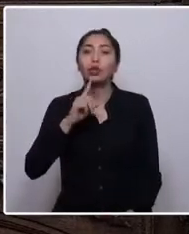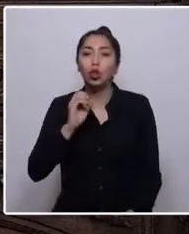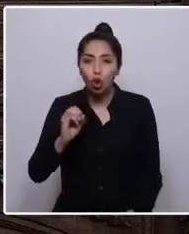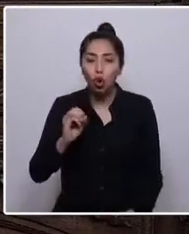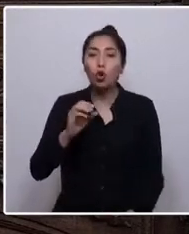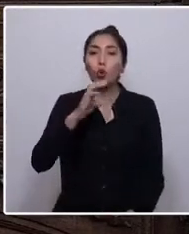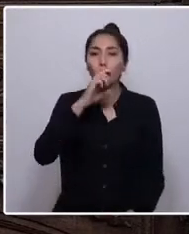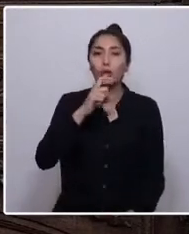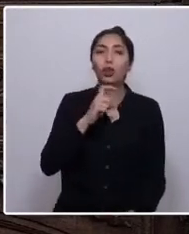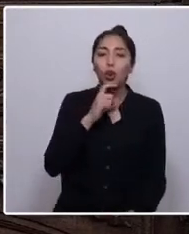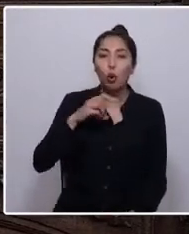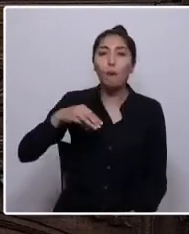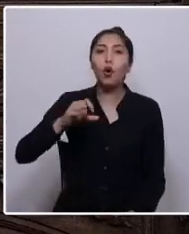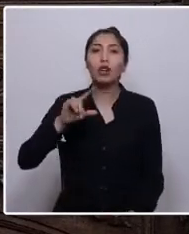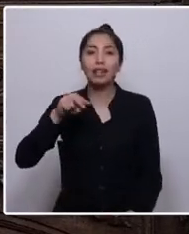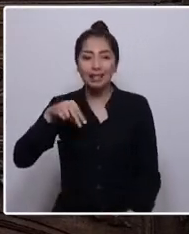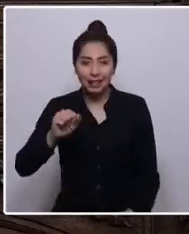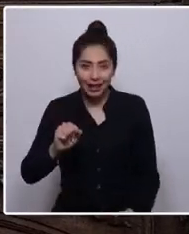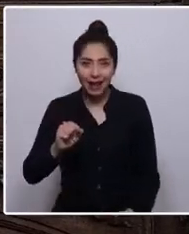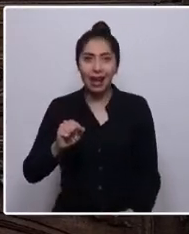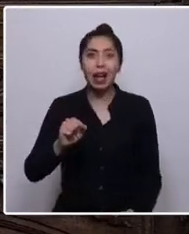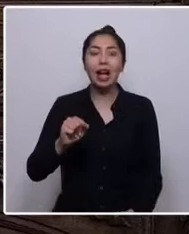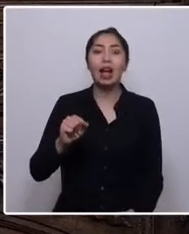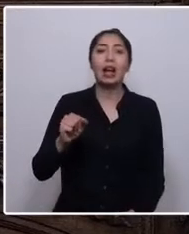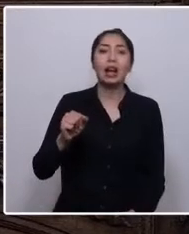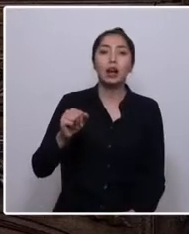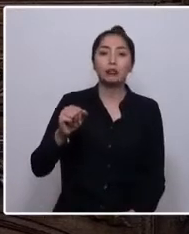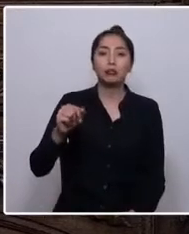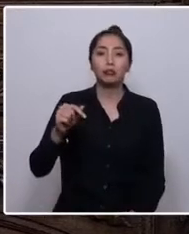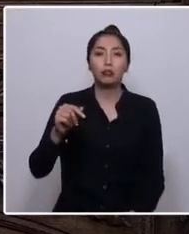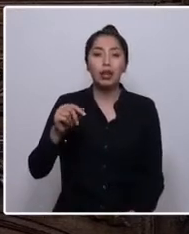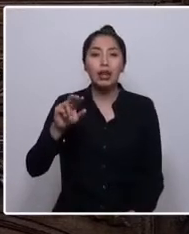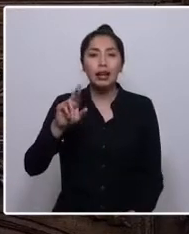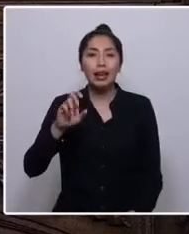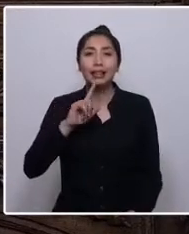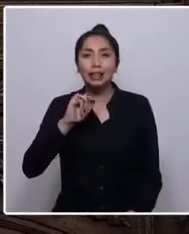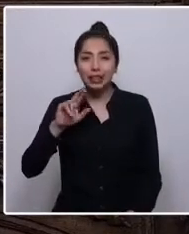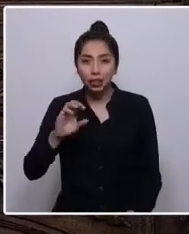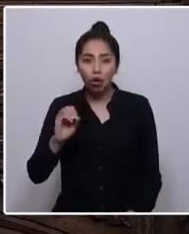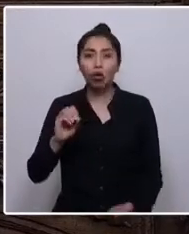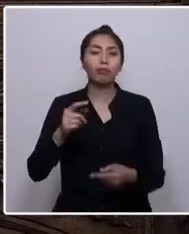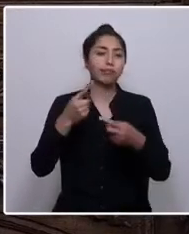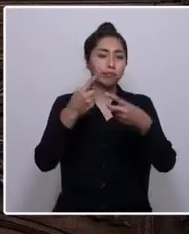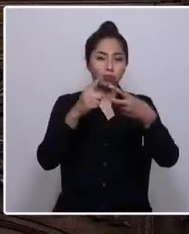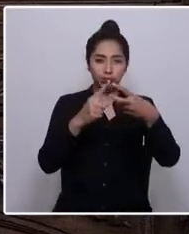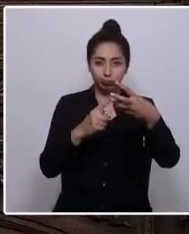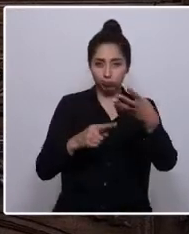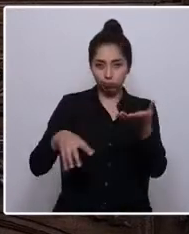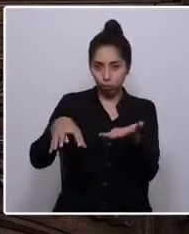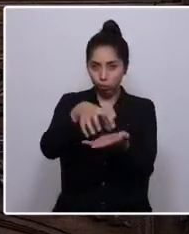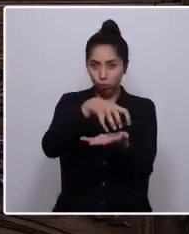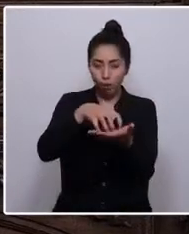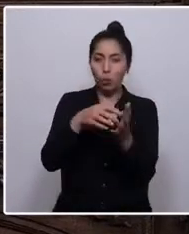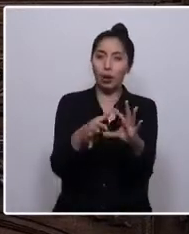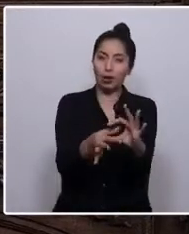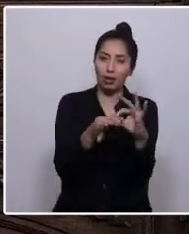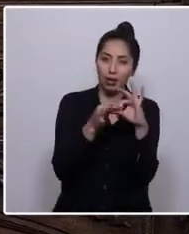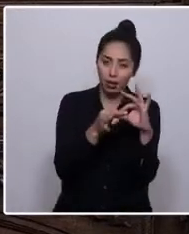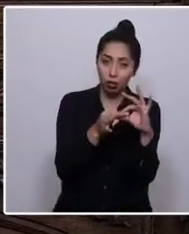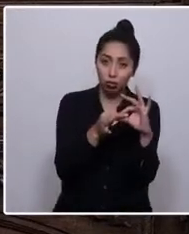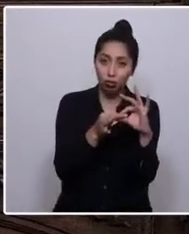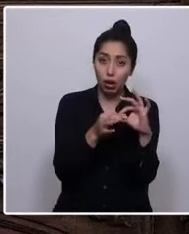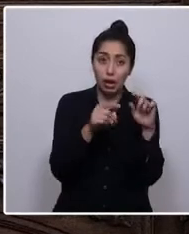Sagrada Familia, Rauco, Cualañé, Teno, Retiro, Duábol y Cantén. Tierras de una persona